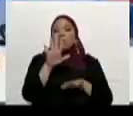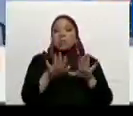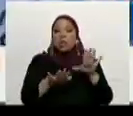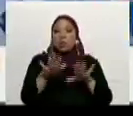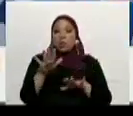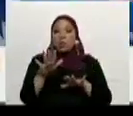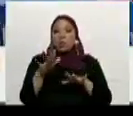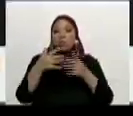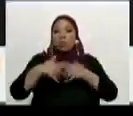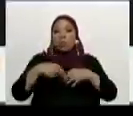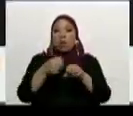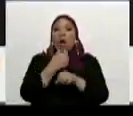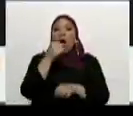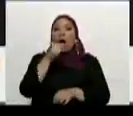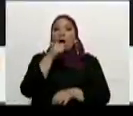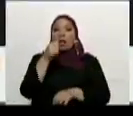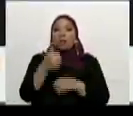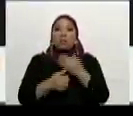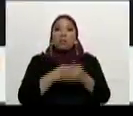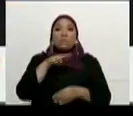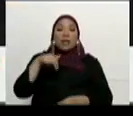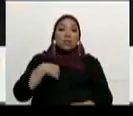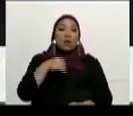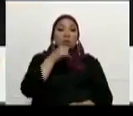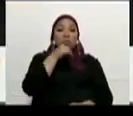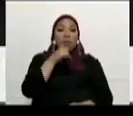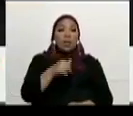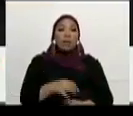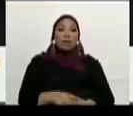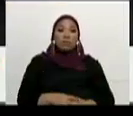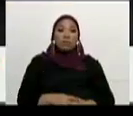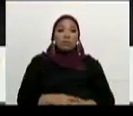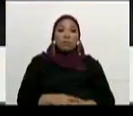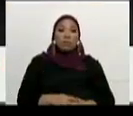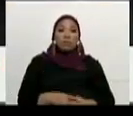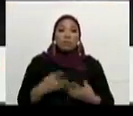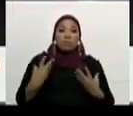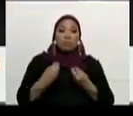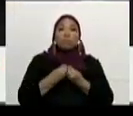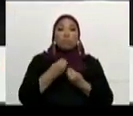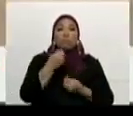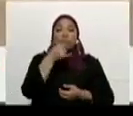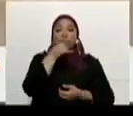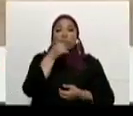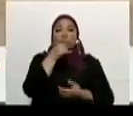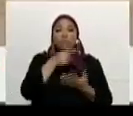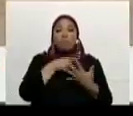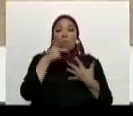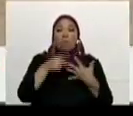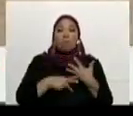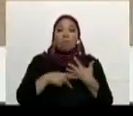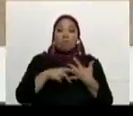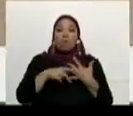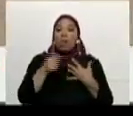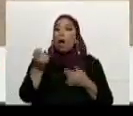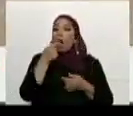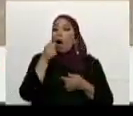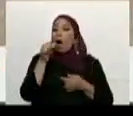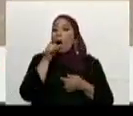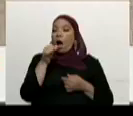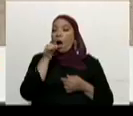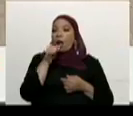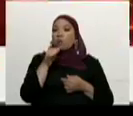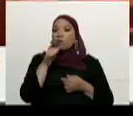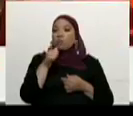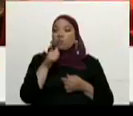supercisternas de agua, cuatro camiones compactadores de desechos sólidos y la rehabilitación de la planta de tratamiento de agua, Los